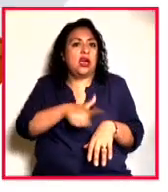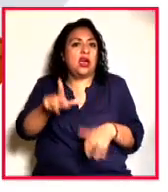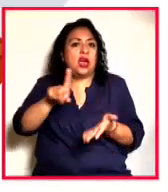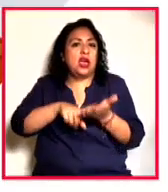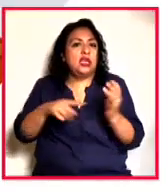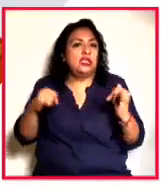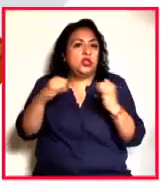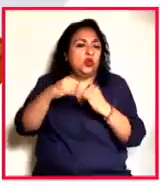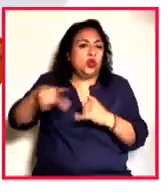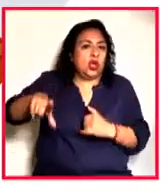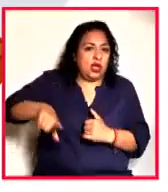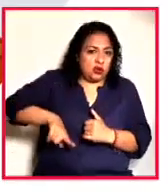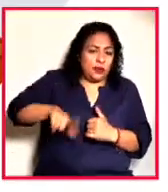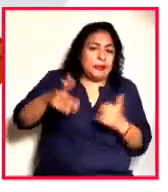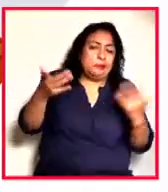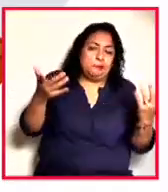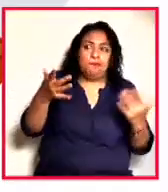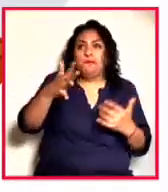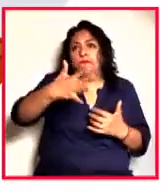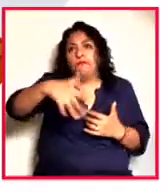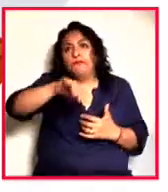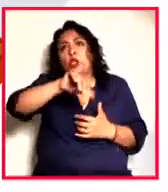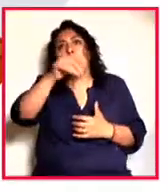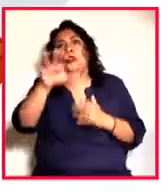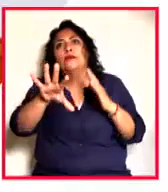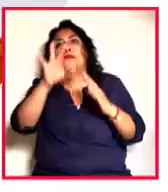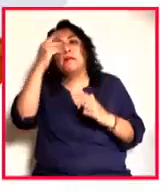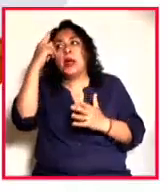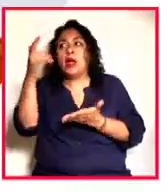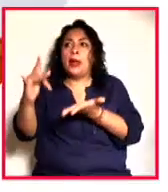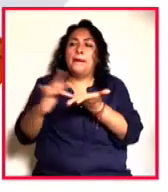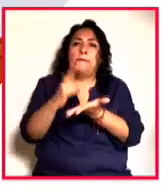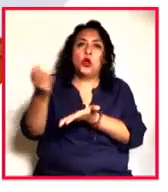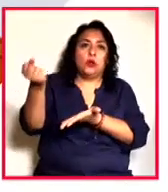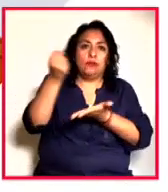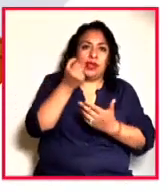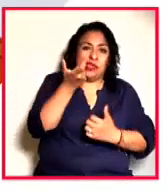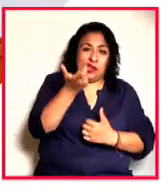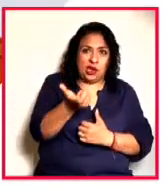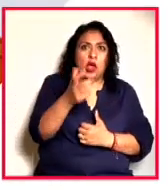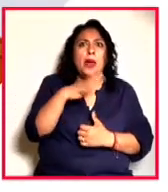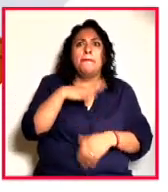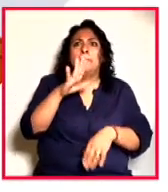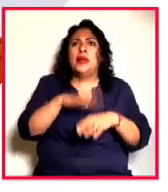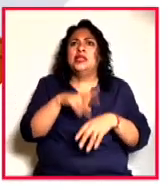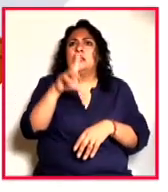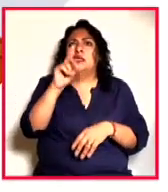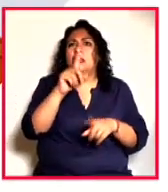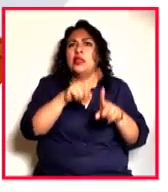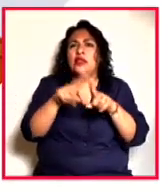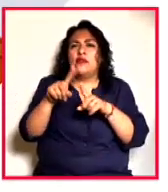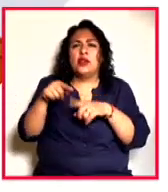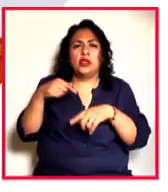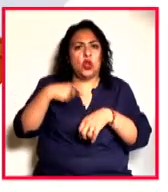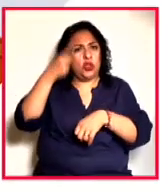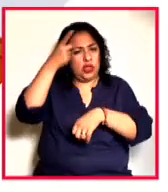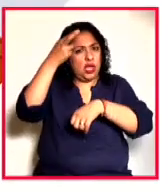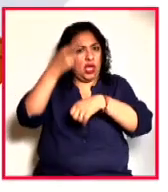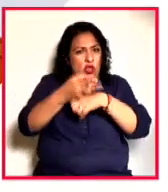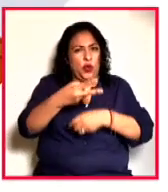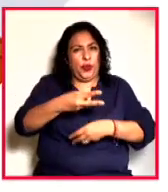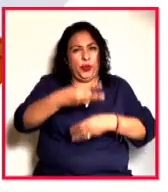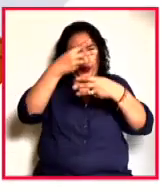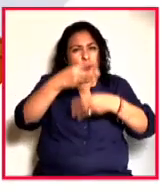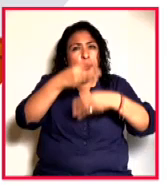públicas, así que tuvo que buscar otras opciones de financiamiento. Aunque tiene más de 30 créditos como director, apenas tiene 5